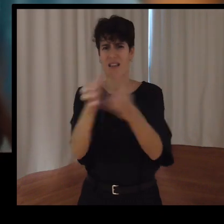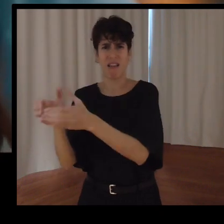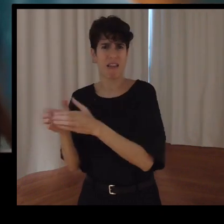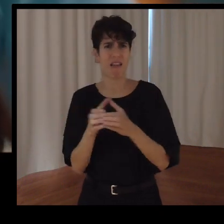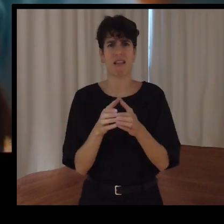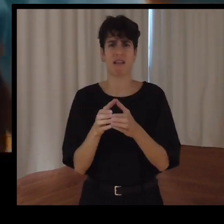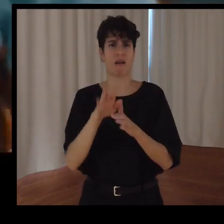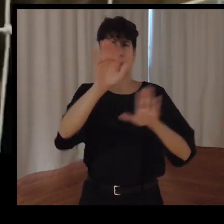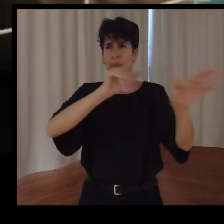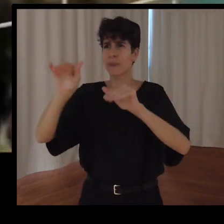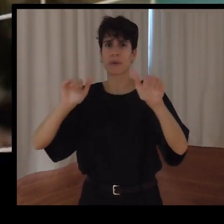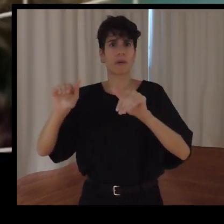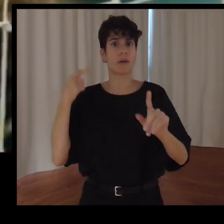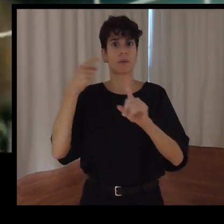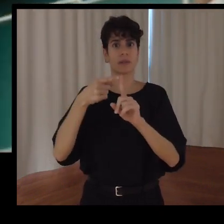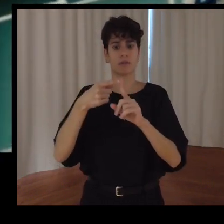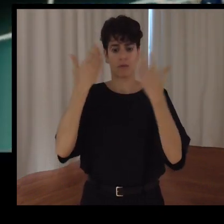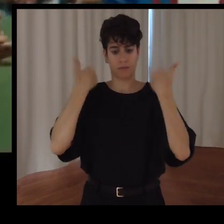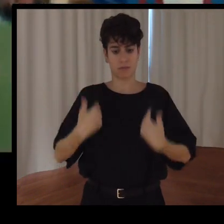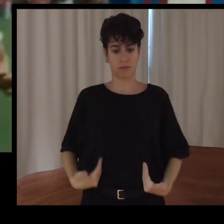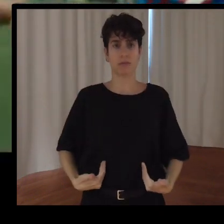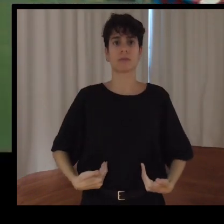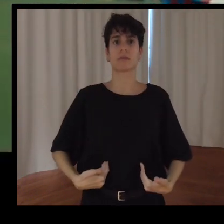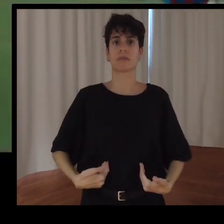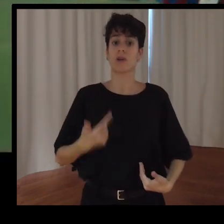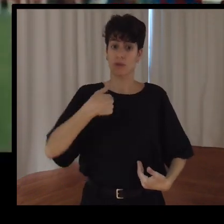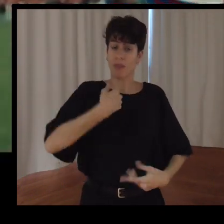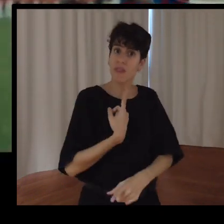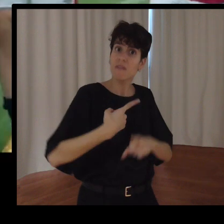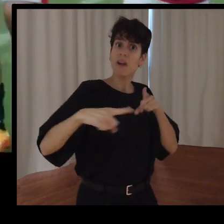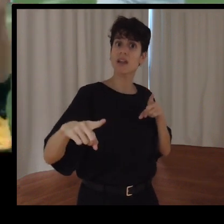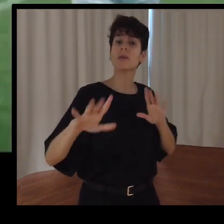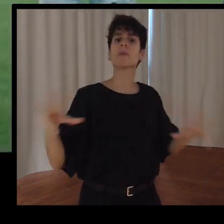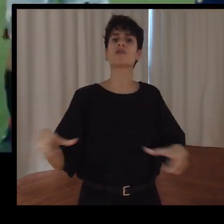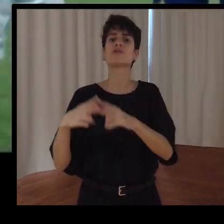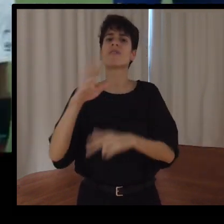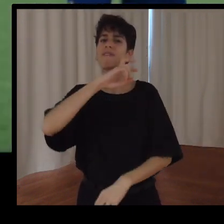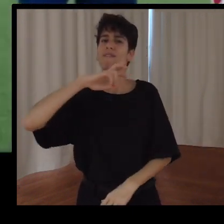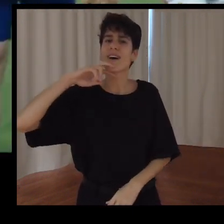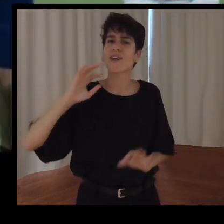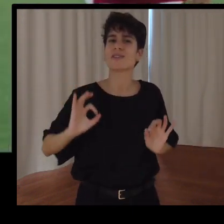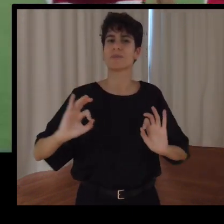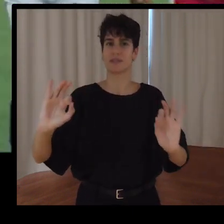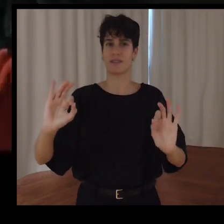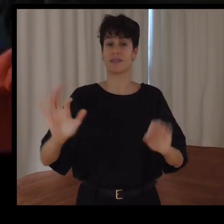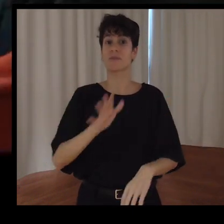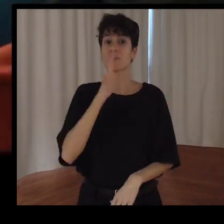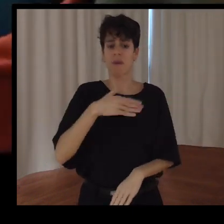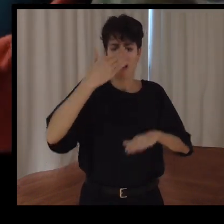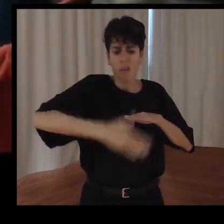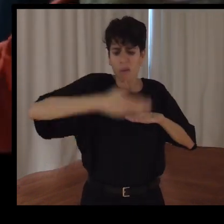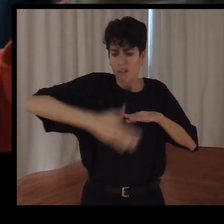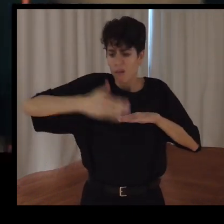son un valor añadido en la sociedad. Porque cuando superamos los límites, encontramos